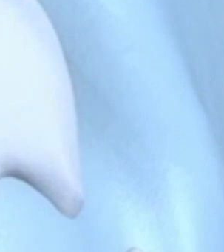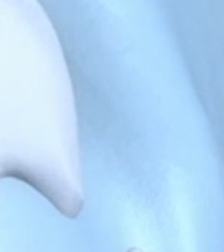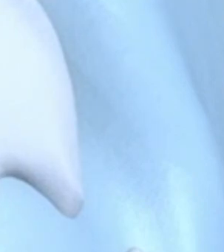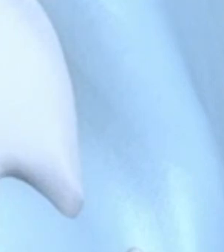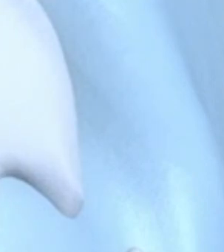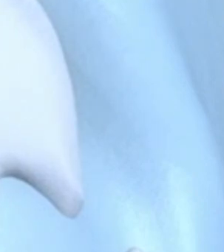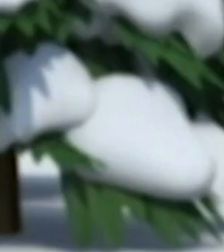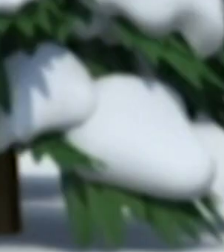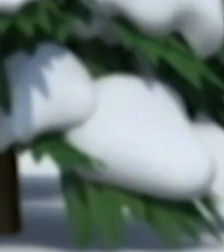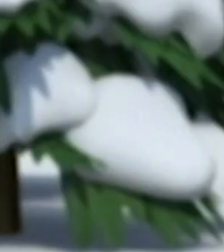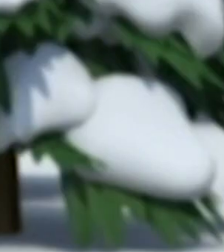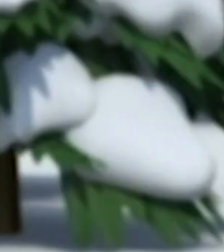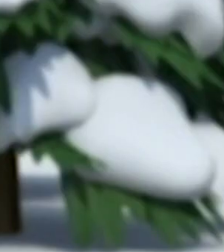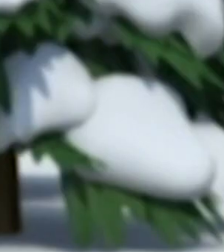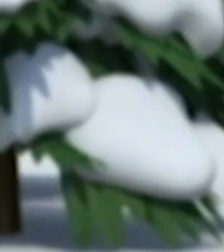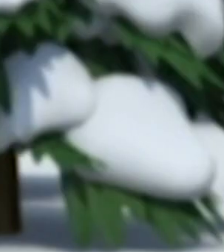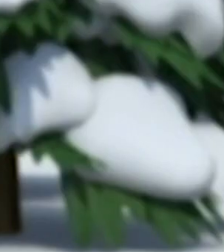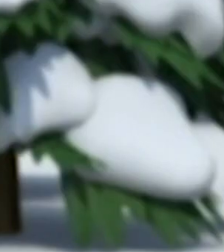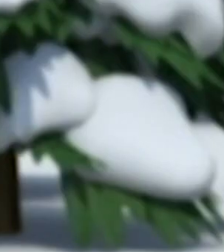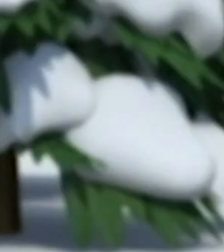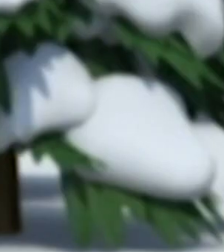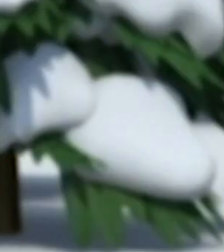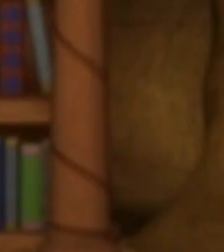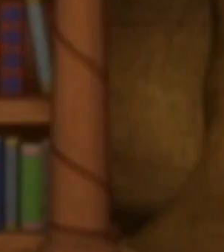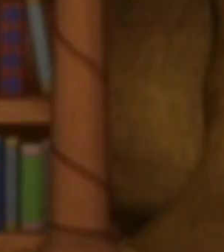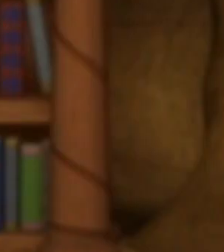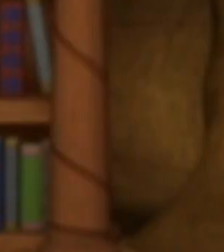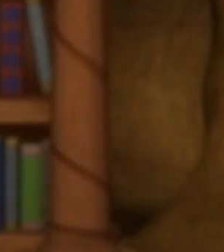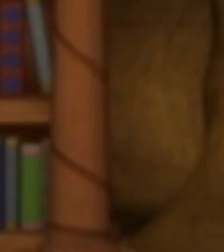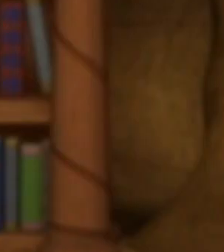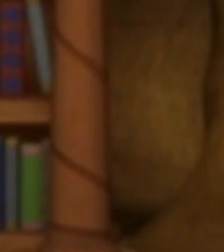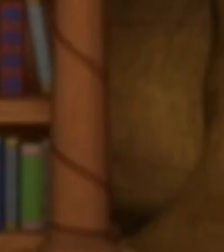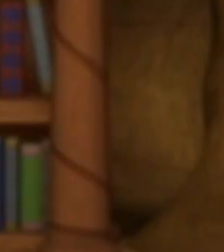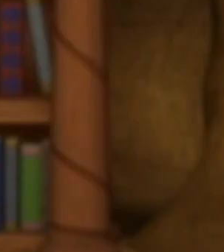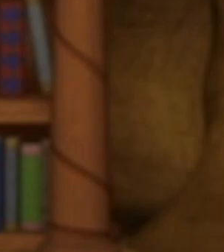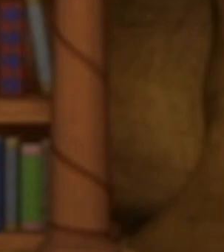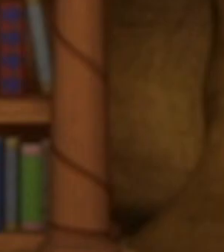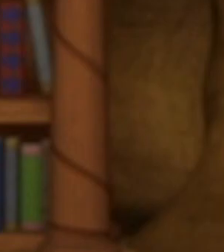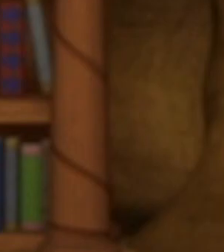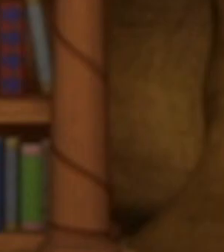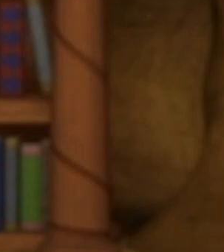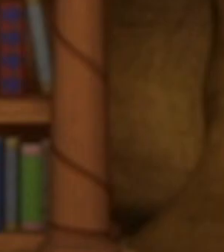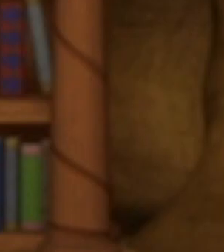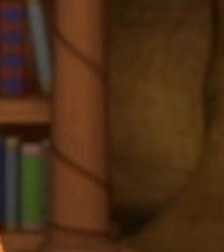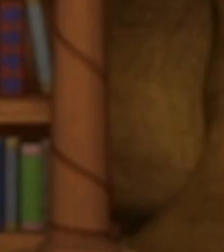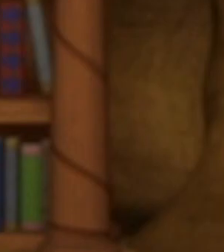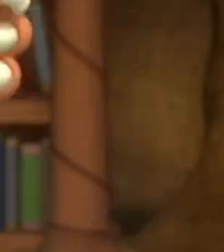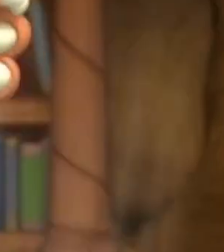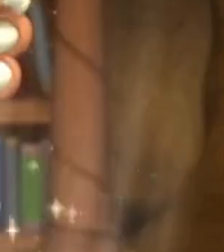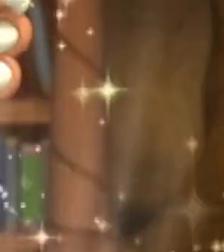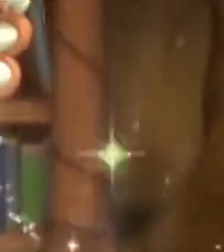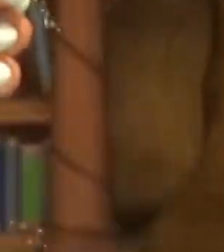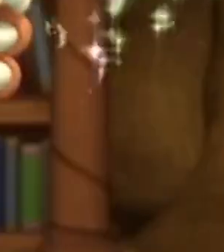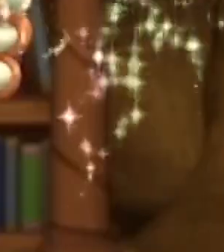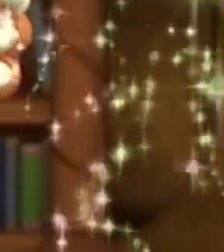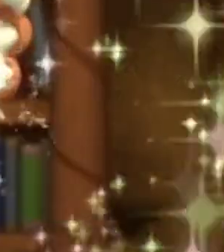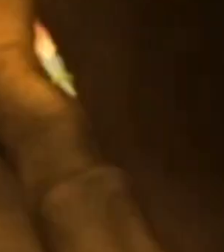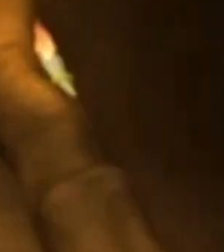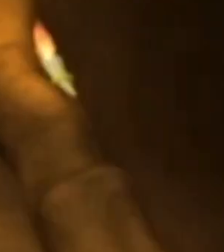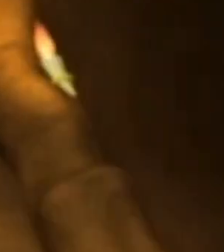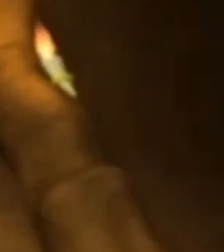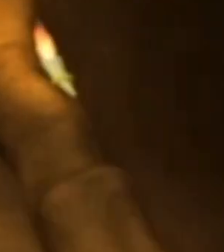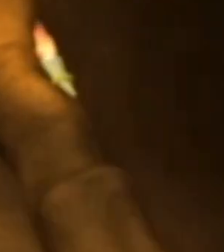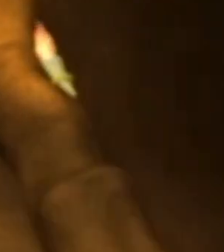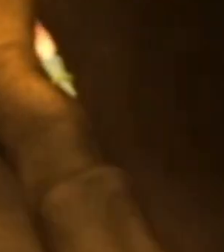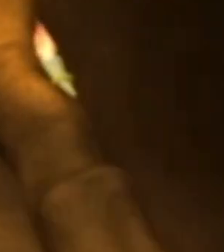ahora se estrellaron contra una montaña en la granja en Metilio ya, ya, ya había un gallo